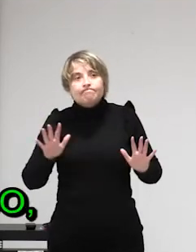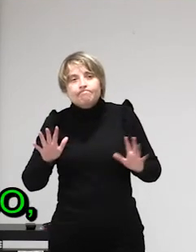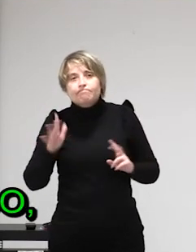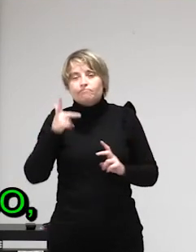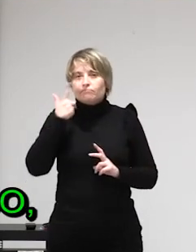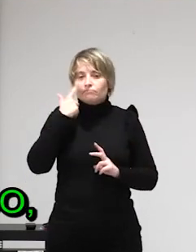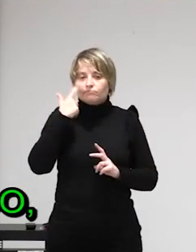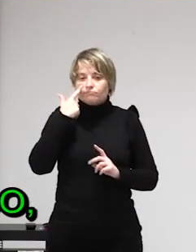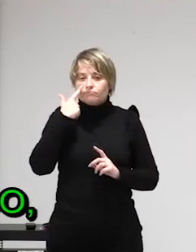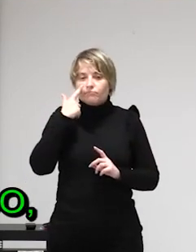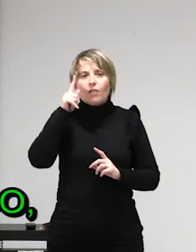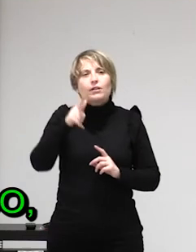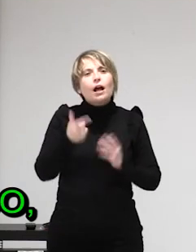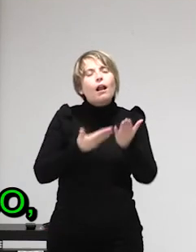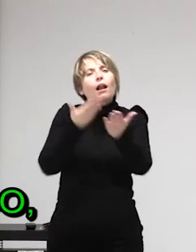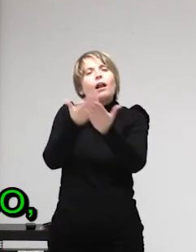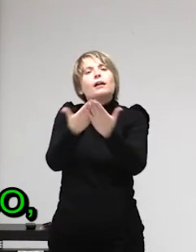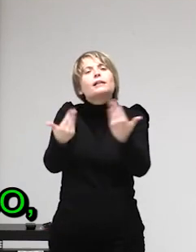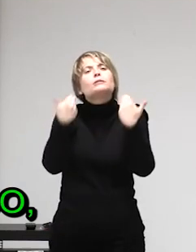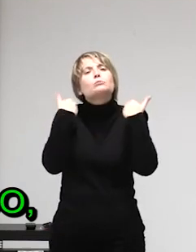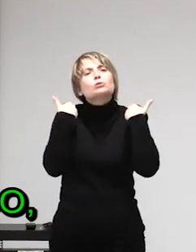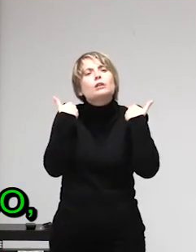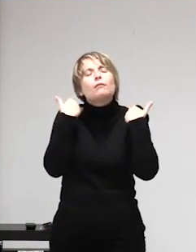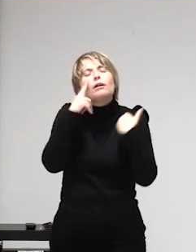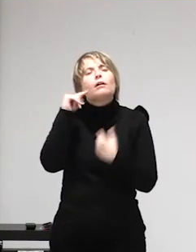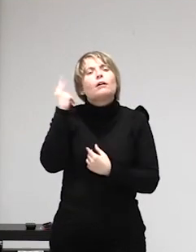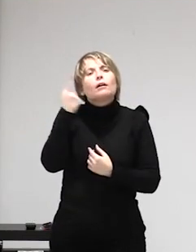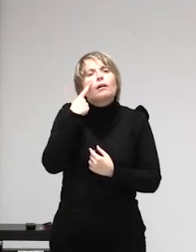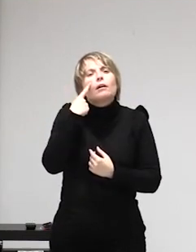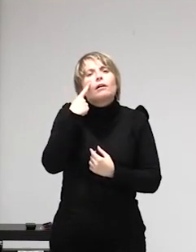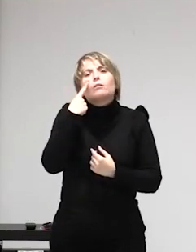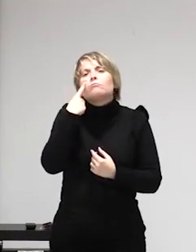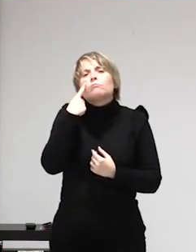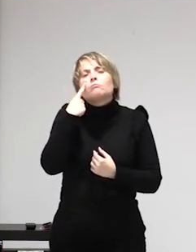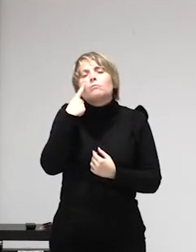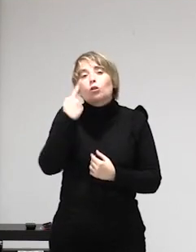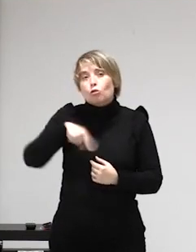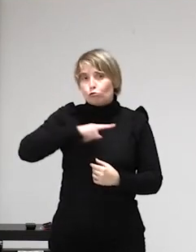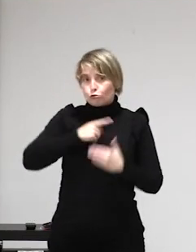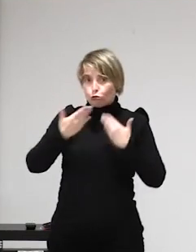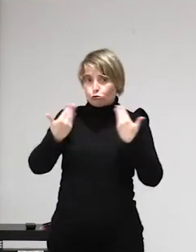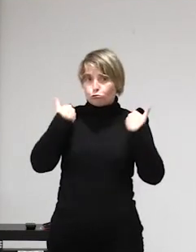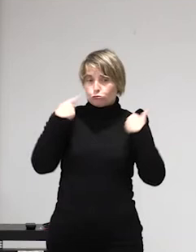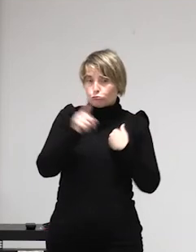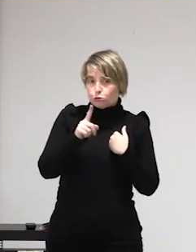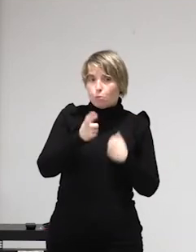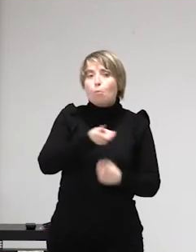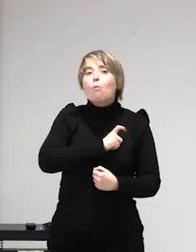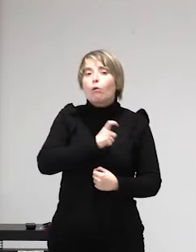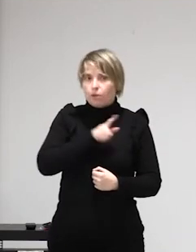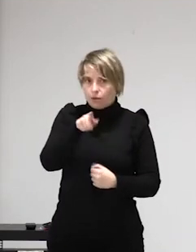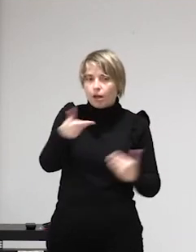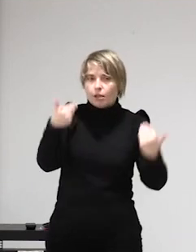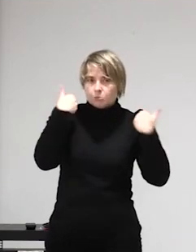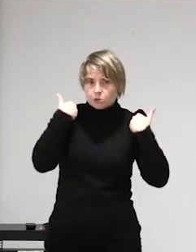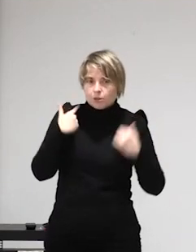cual es la diferencia según el CITCO entre trata y explotación no lo especifica o al menos yo no lo he encontrado yo